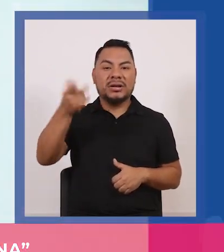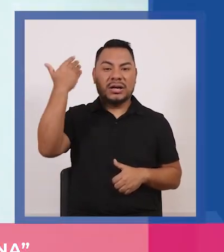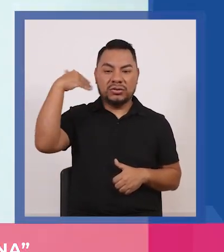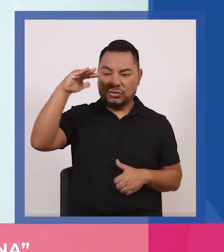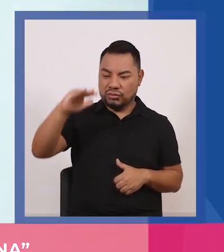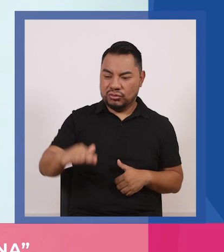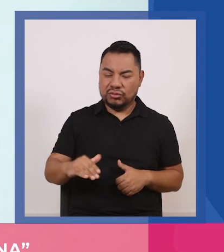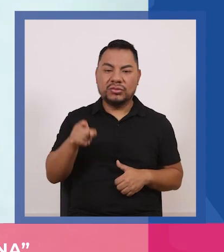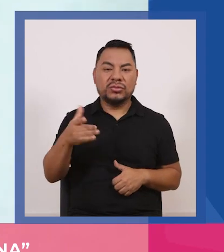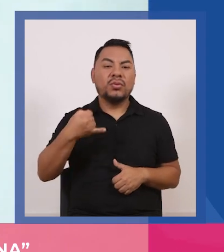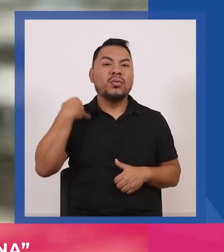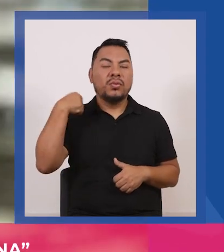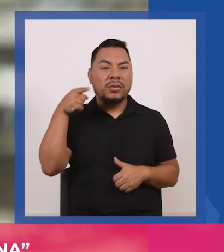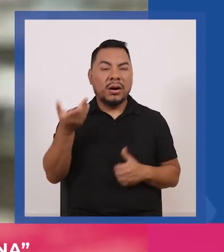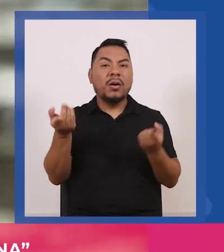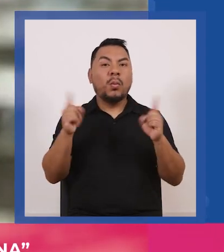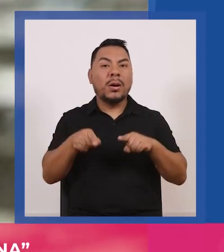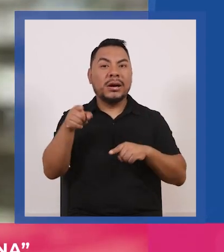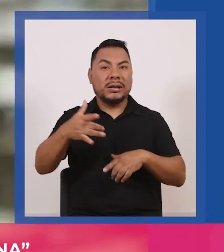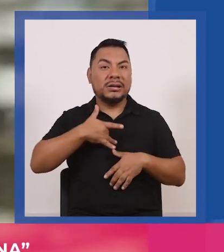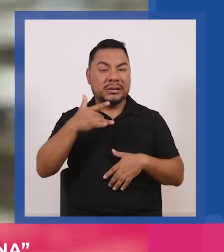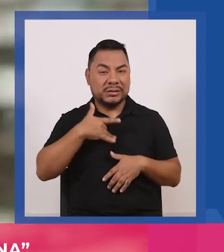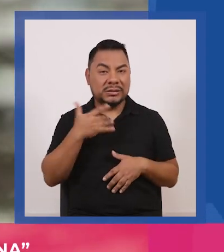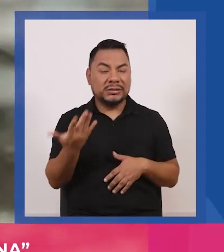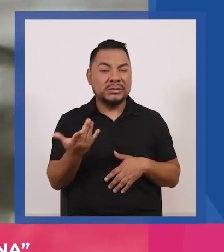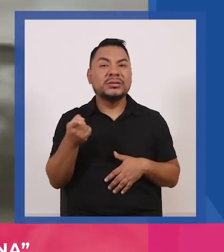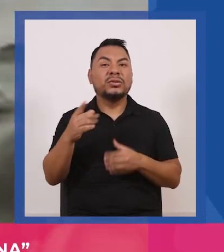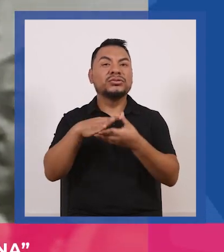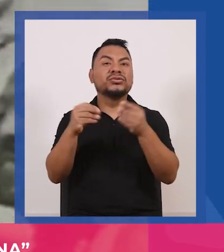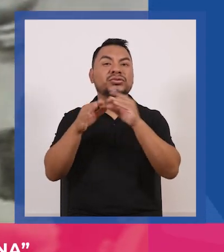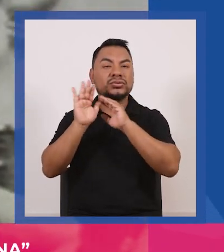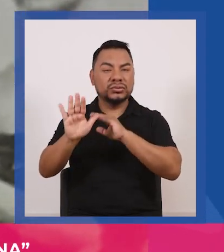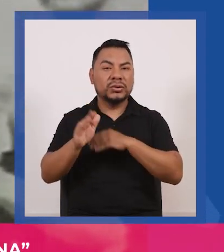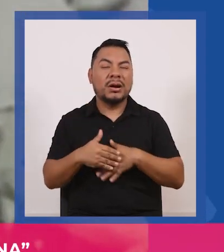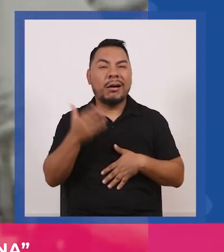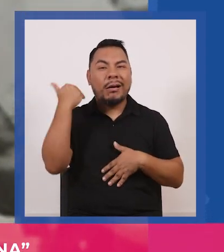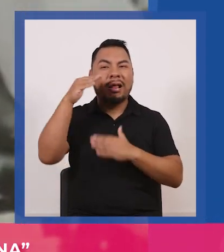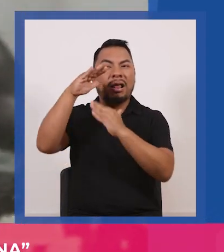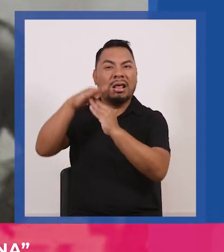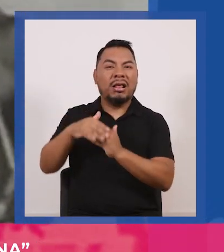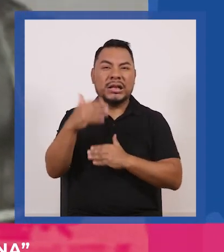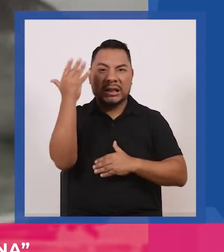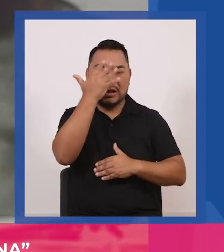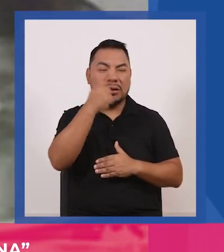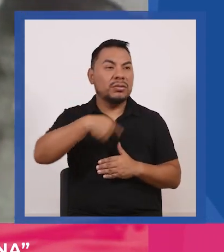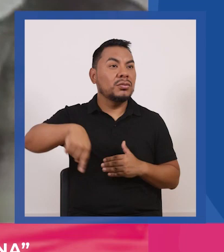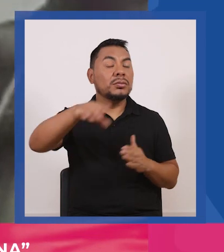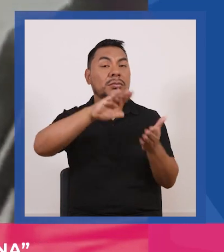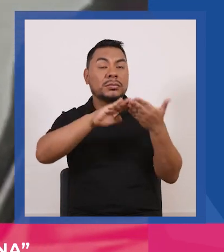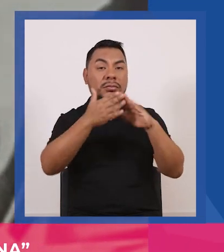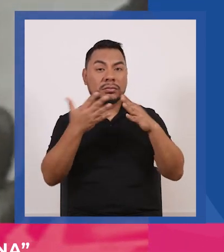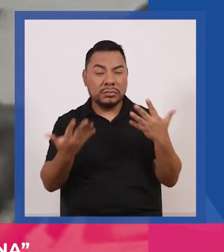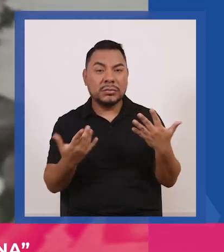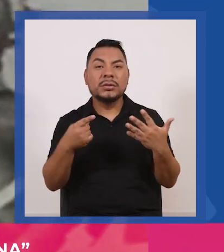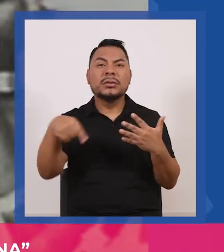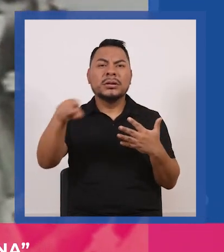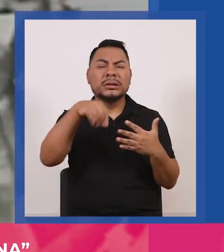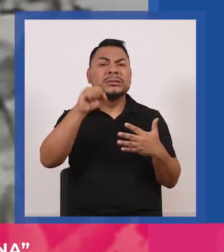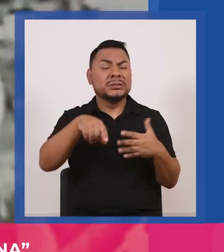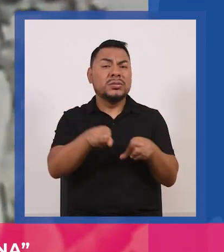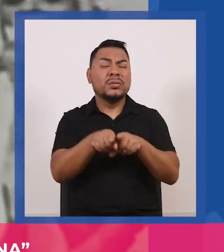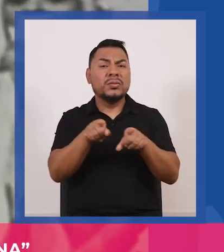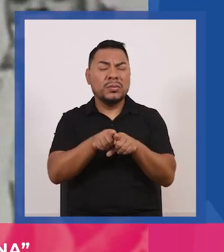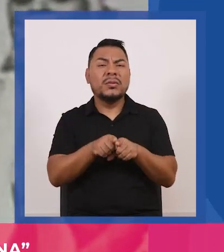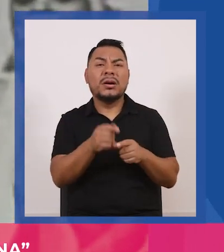parte de su de su juventud con mis vivencias que de alguna manera todas las poblaciones vulnerables la